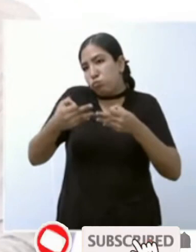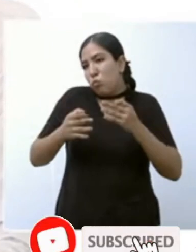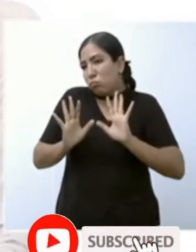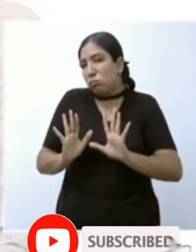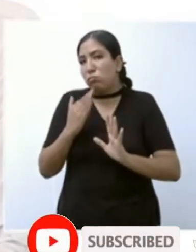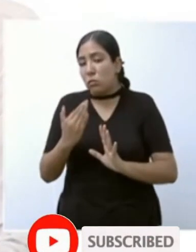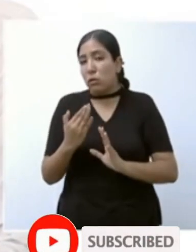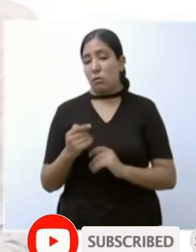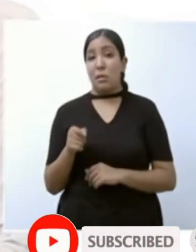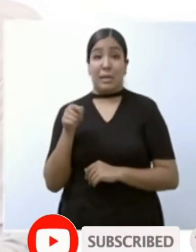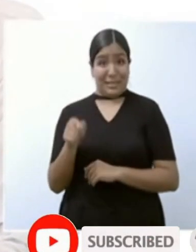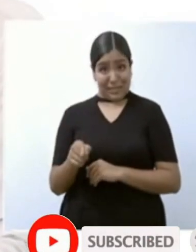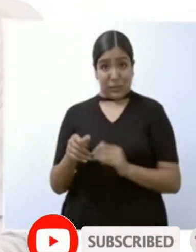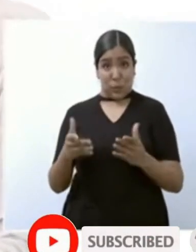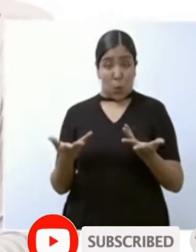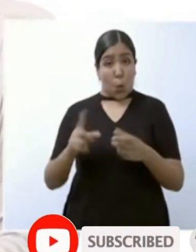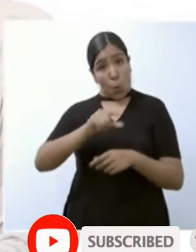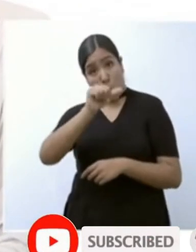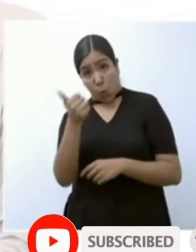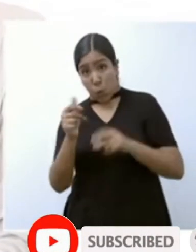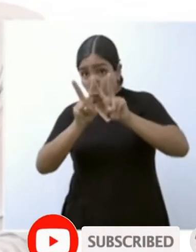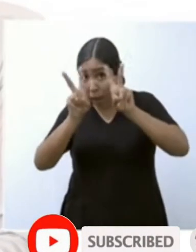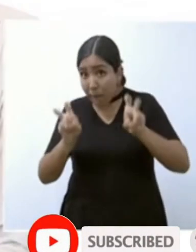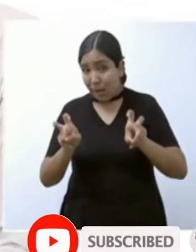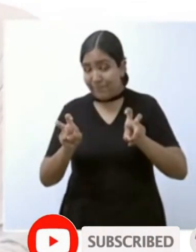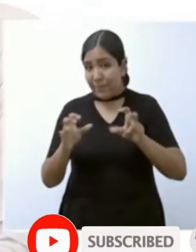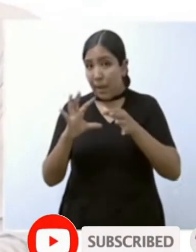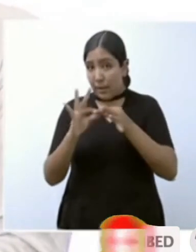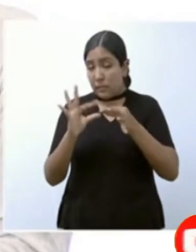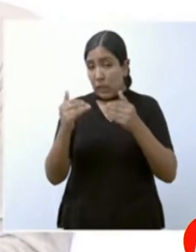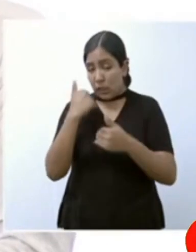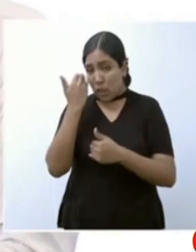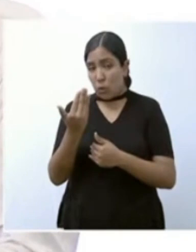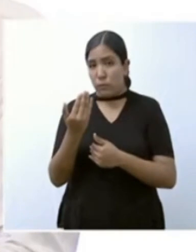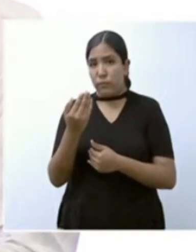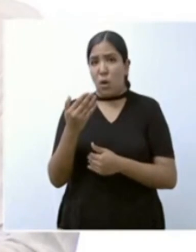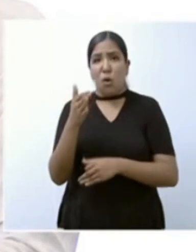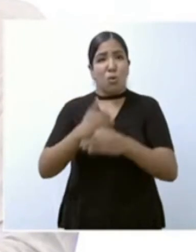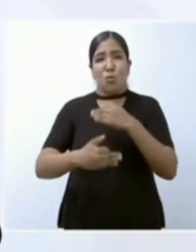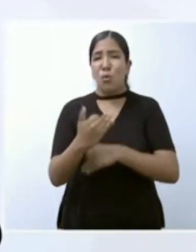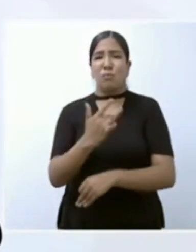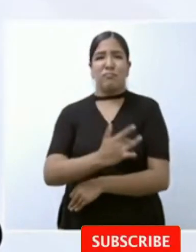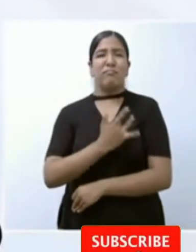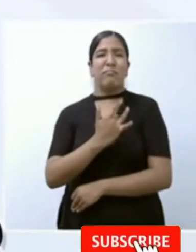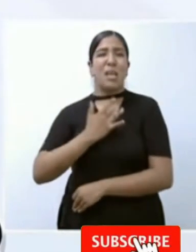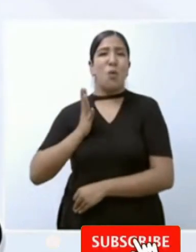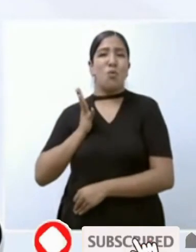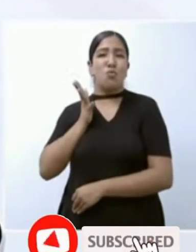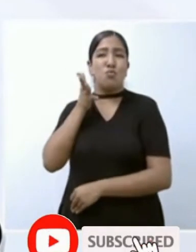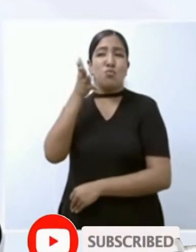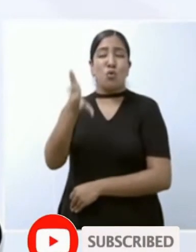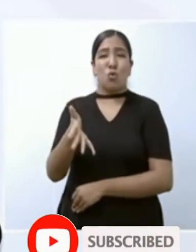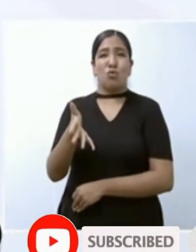también para que todos estemos orgullosos de que el salario mínimo